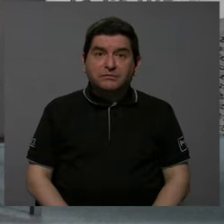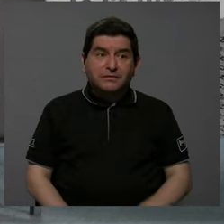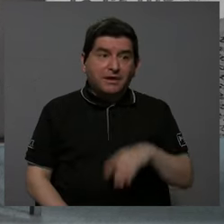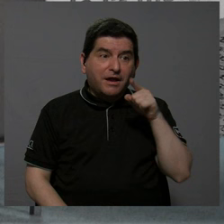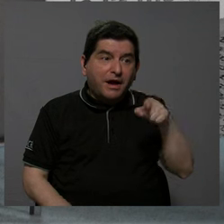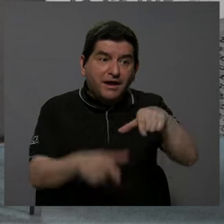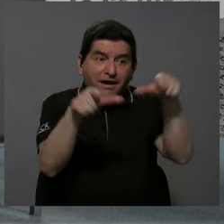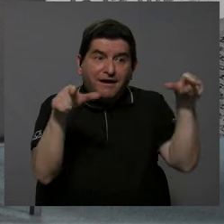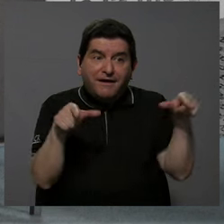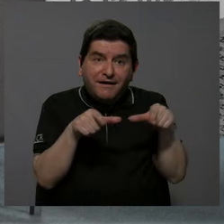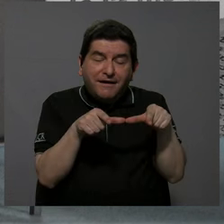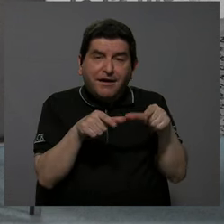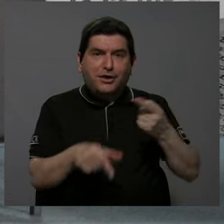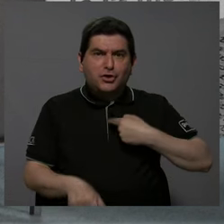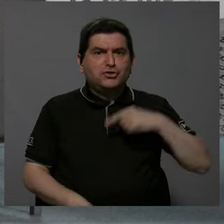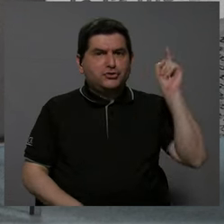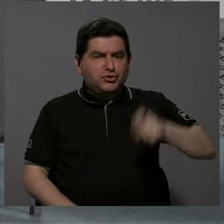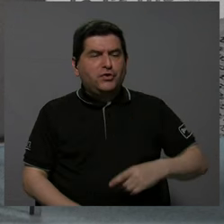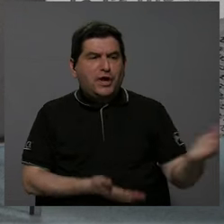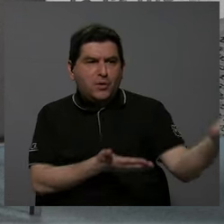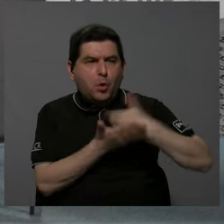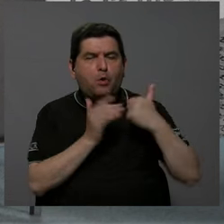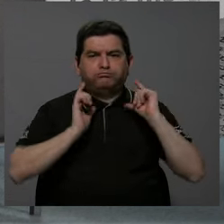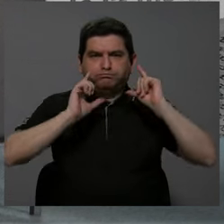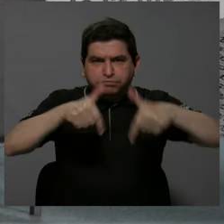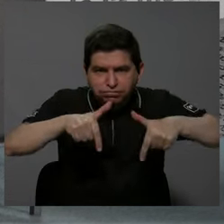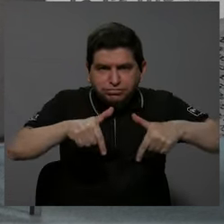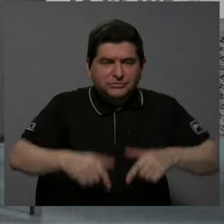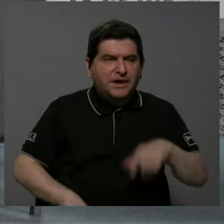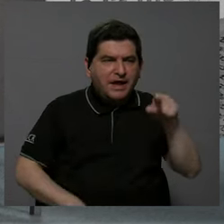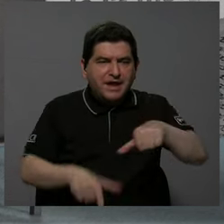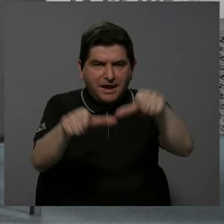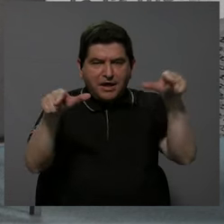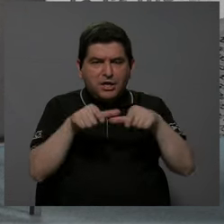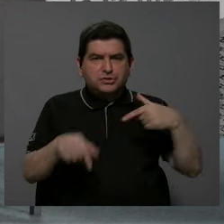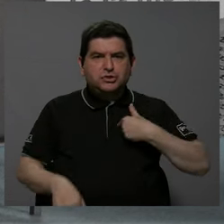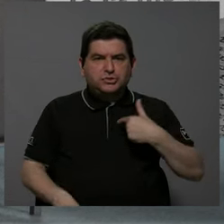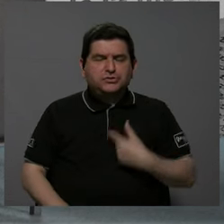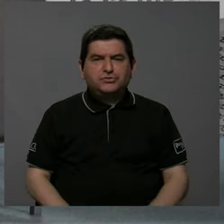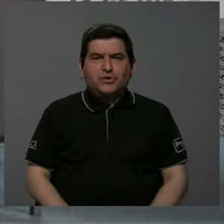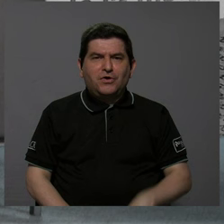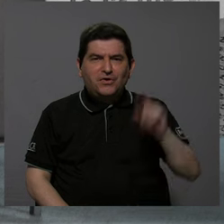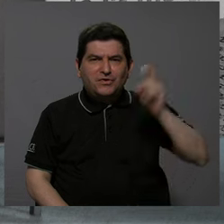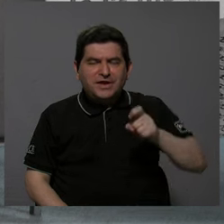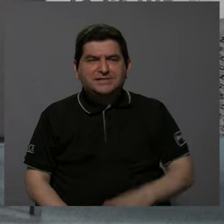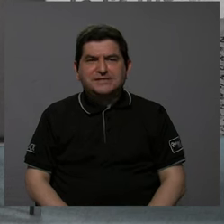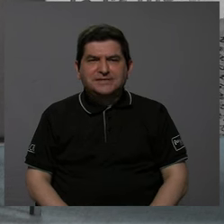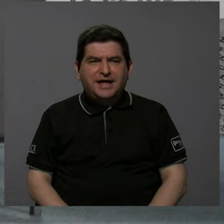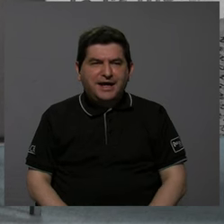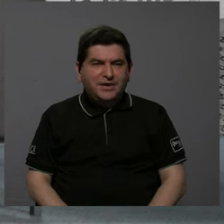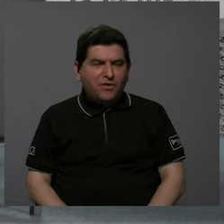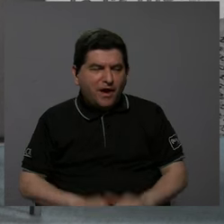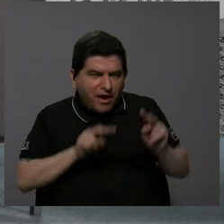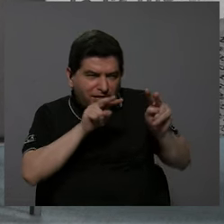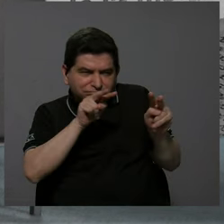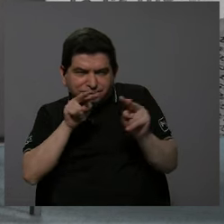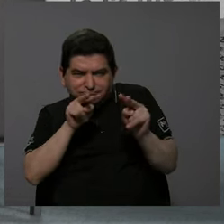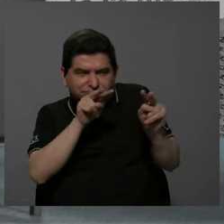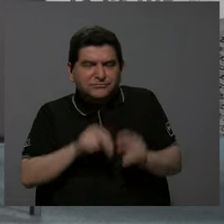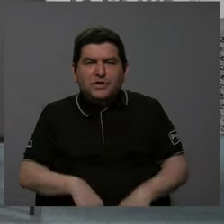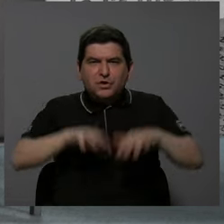es en ese territorio donde yo tengo que recoger la basura, es en ese territorio donde yo tengo que cuidar las aguas de